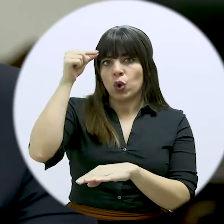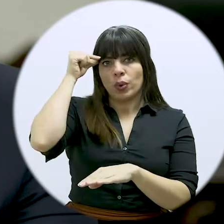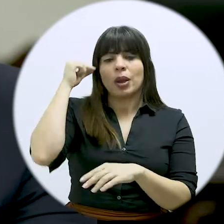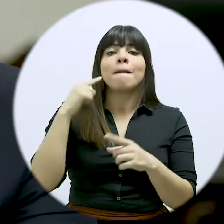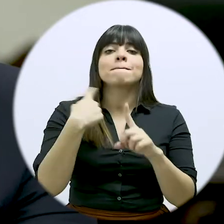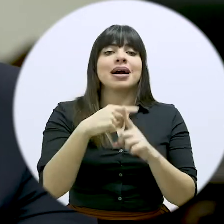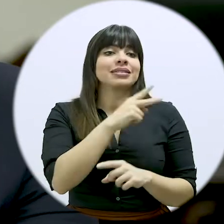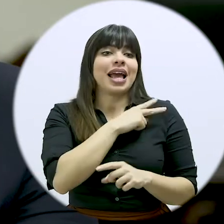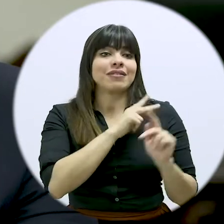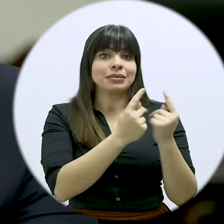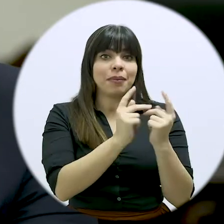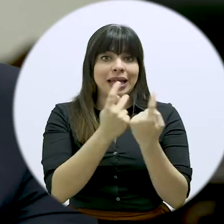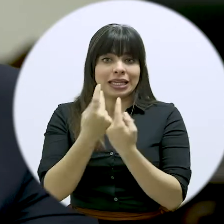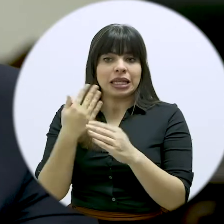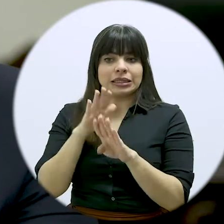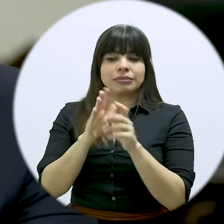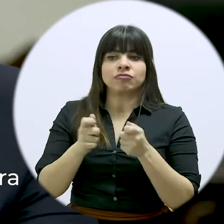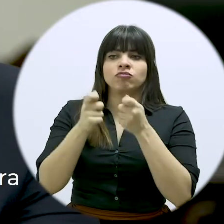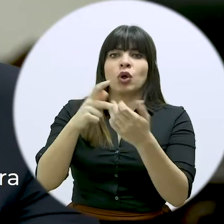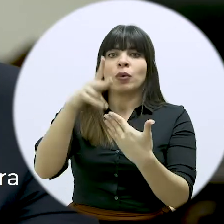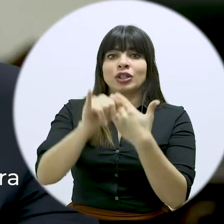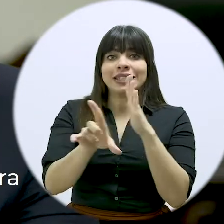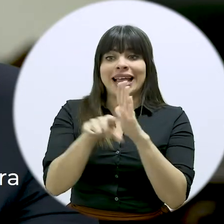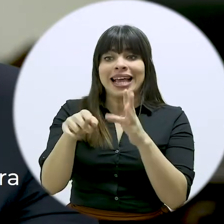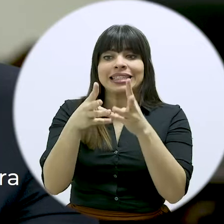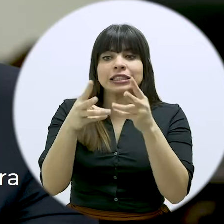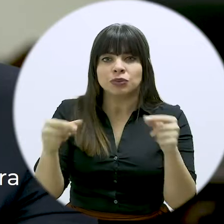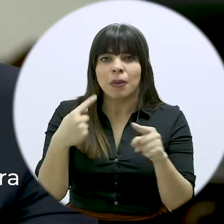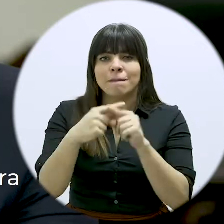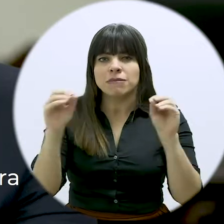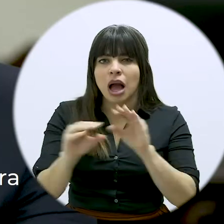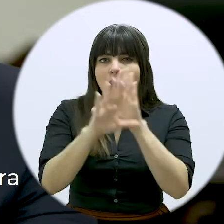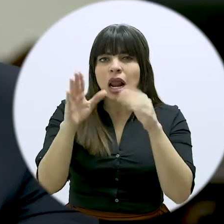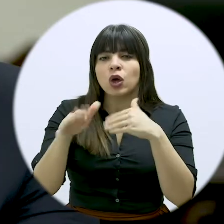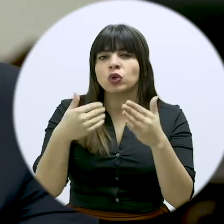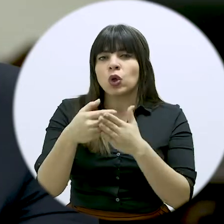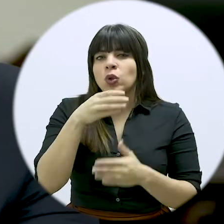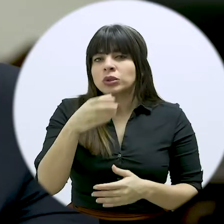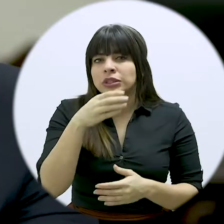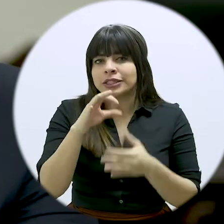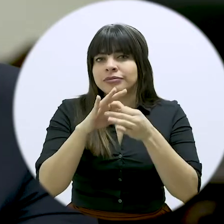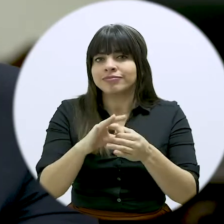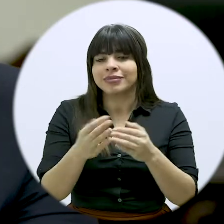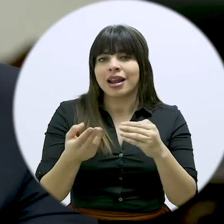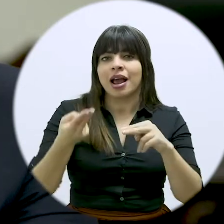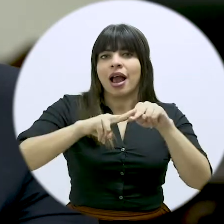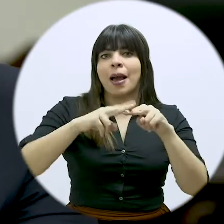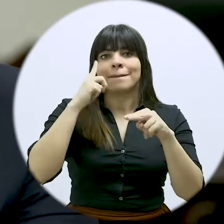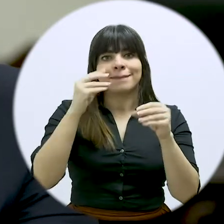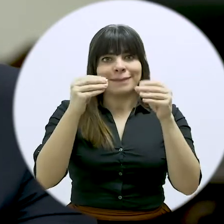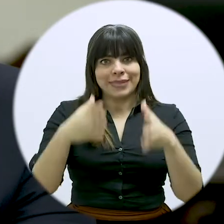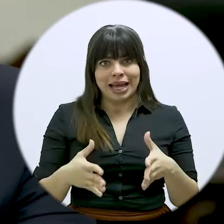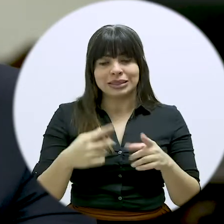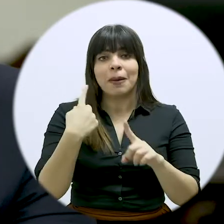respaldo del Gobierno y de las jefaturas de fracción un proyecto de ley que resuelve y aclara las observaciones relacionadas con